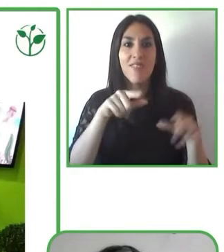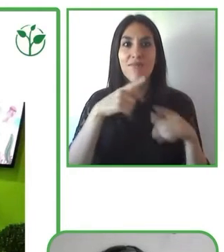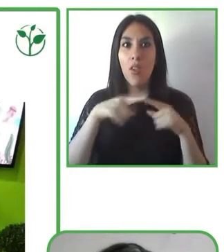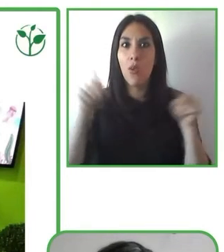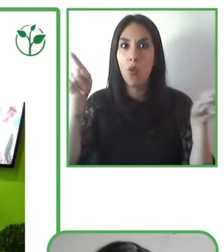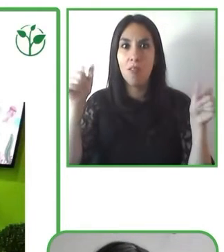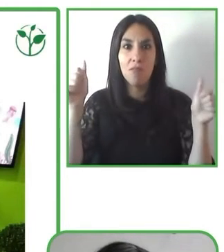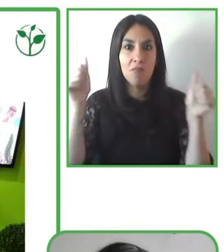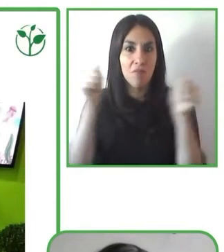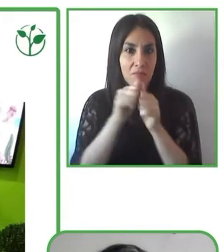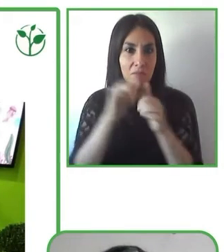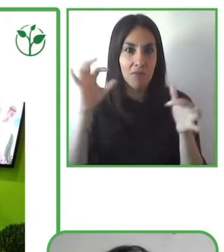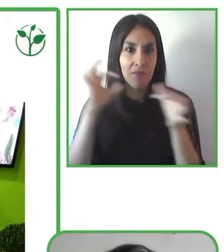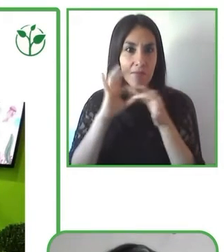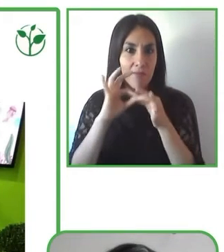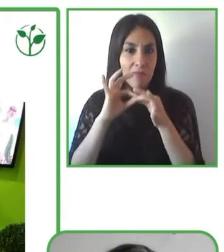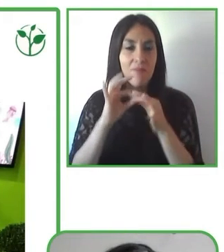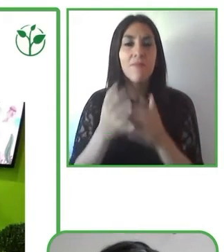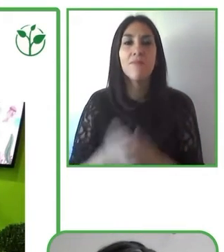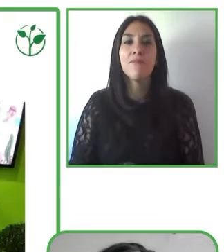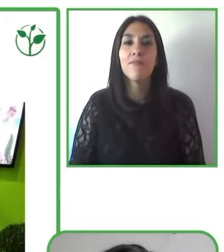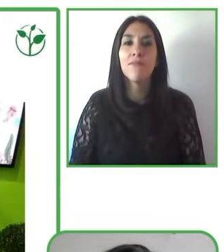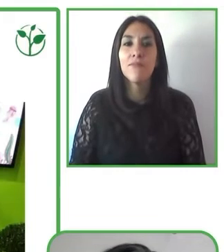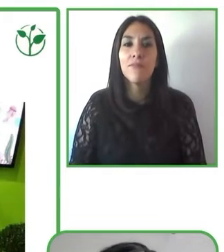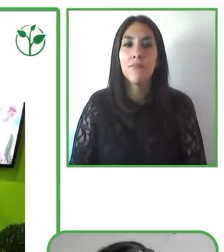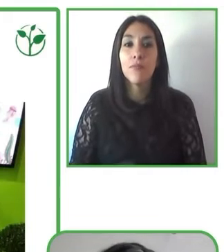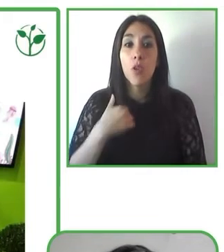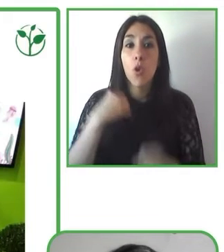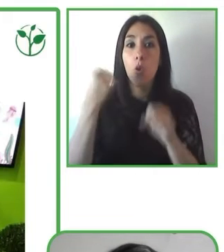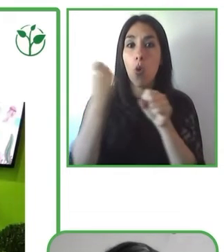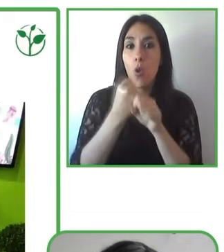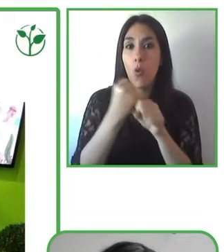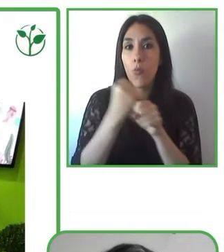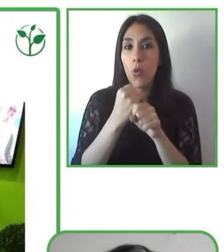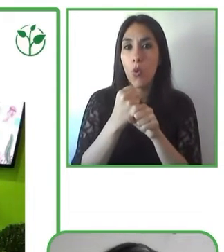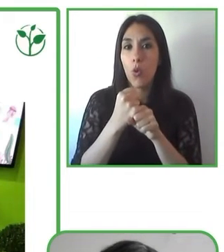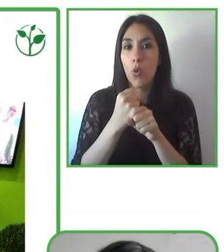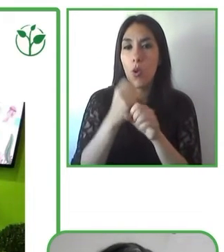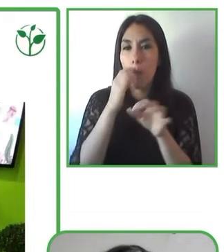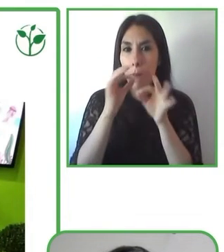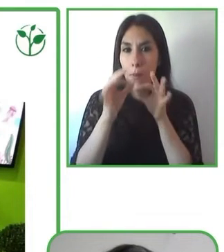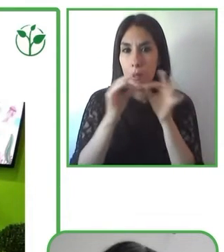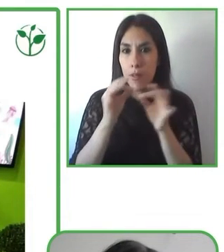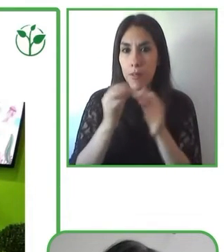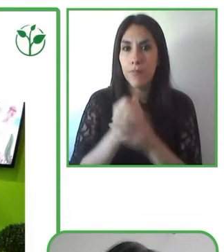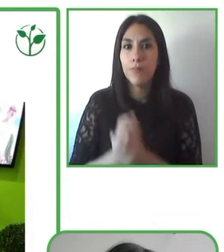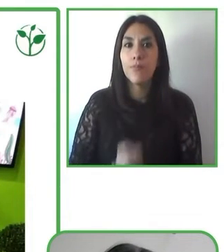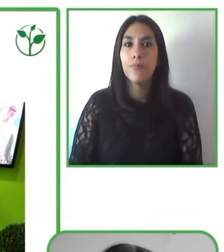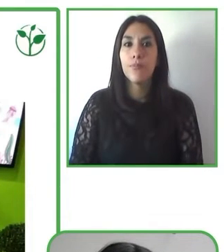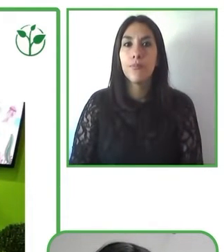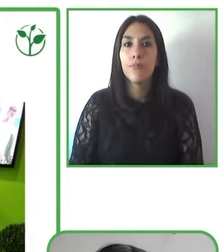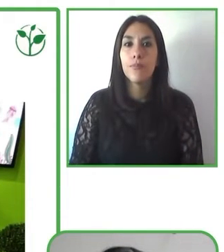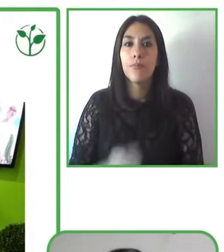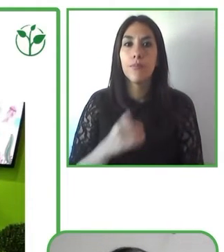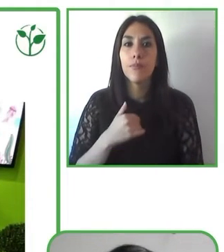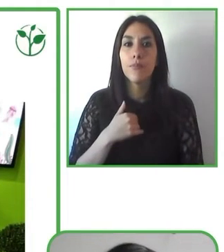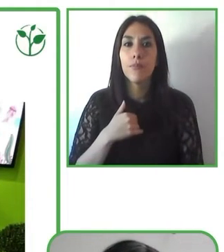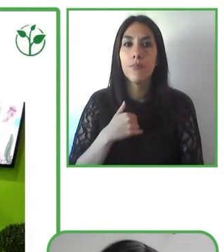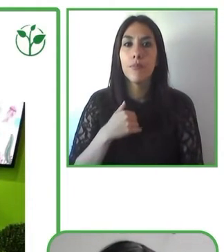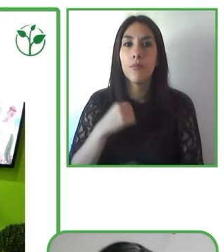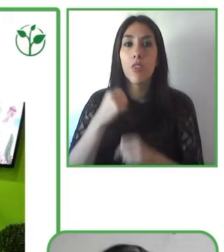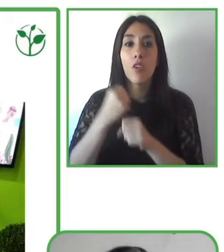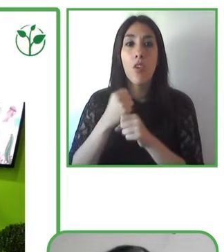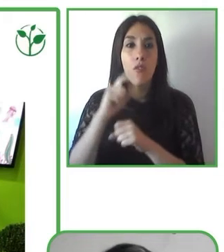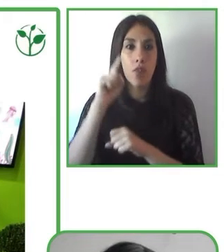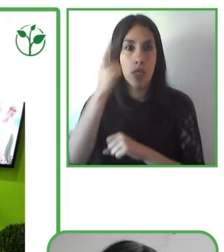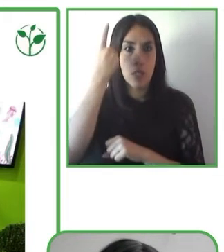Trabajo, voy a hablar desde la organización que he fundado, que se llama Más Diferencias. Tenemos trabajado hace